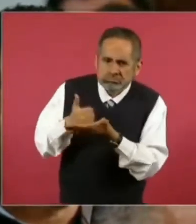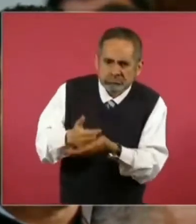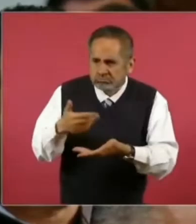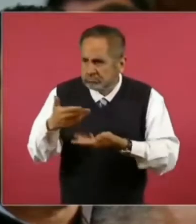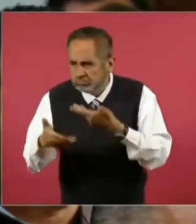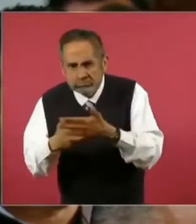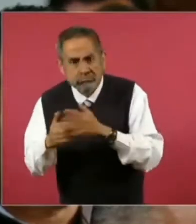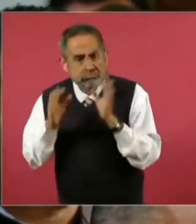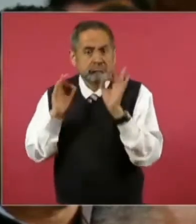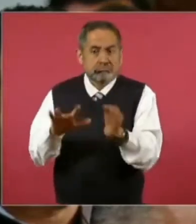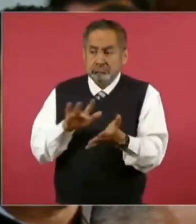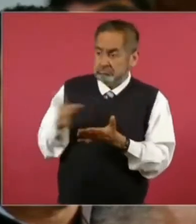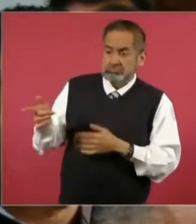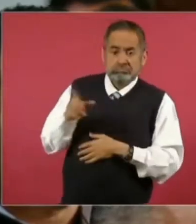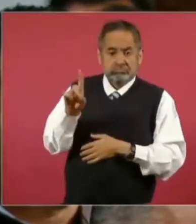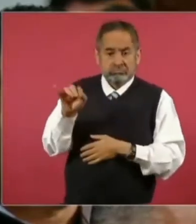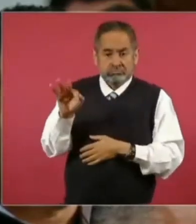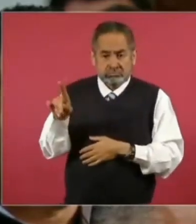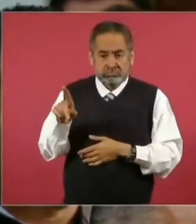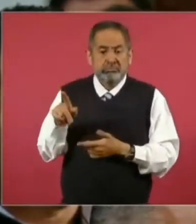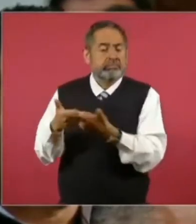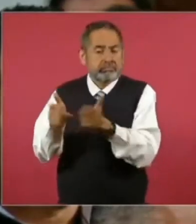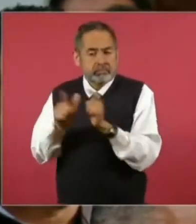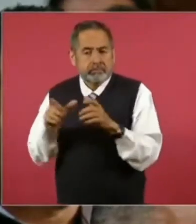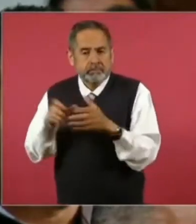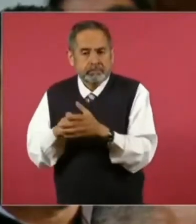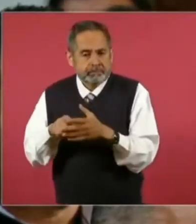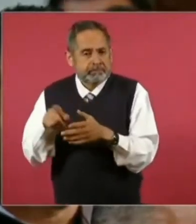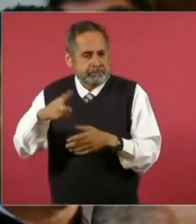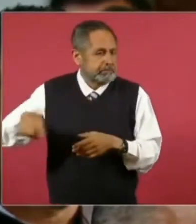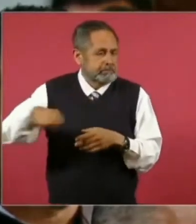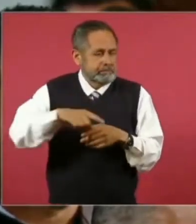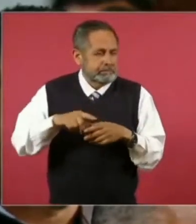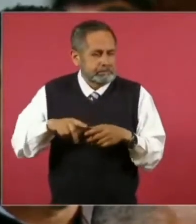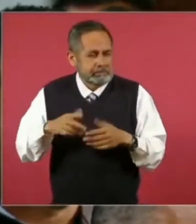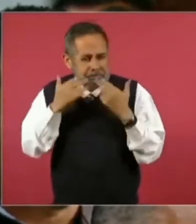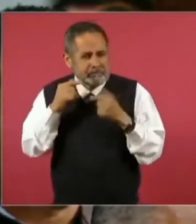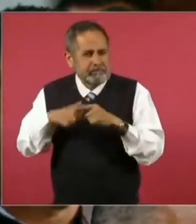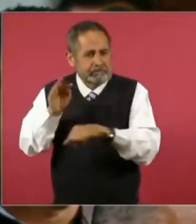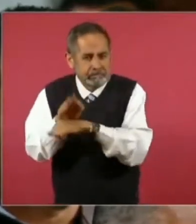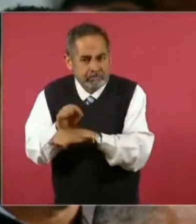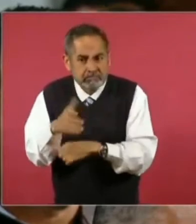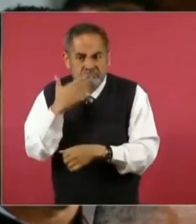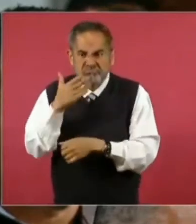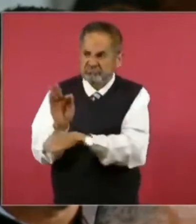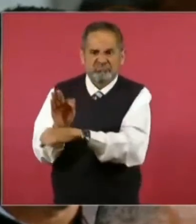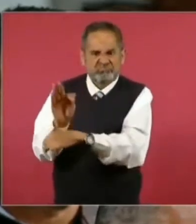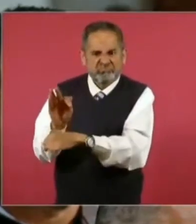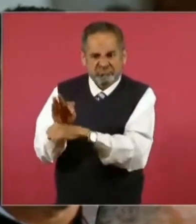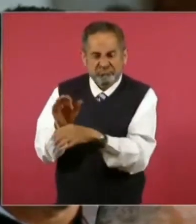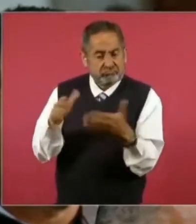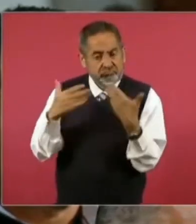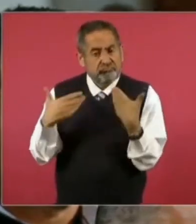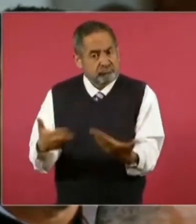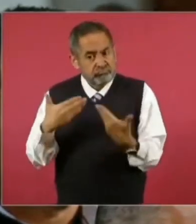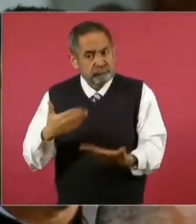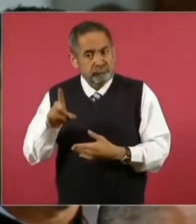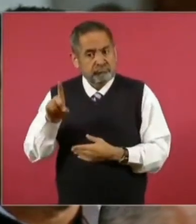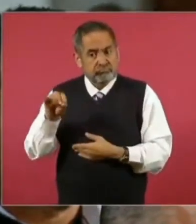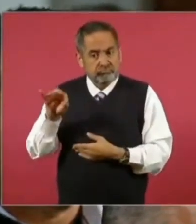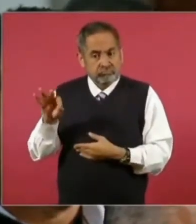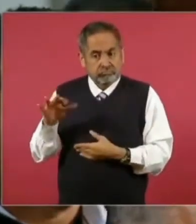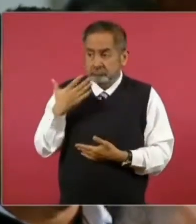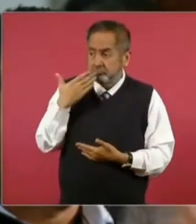Oye, gracias al DIF, estos grupos vulnerables tienen una representación y gracias a esto han